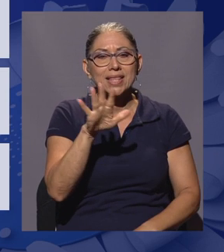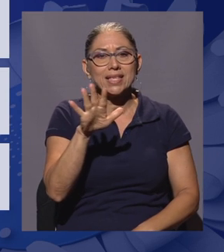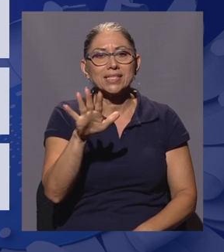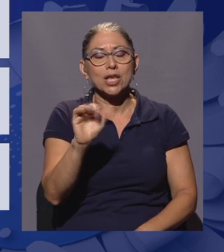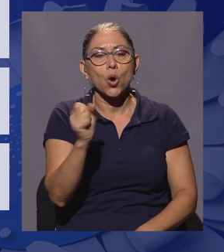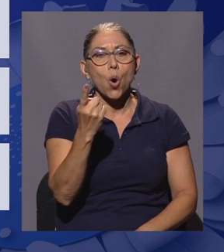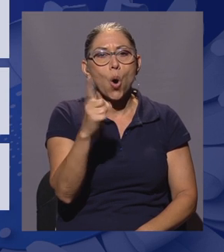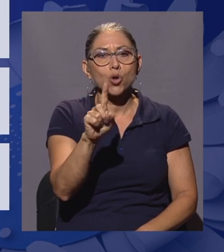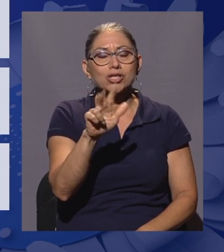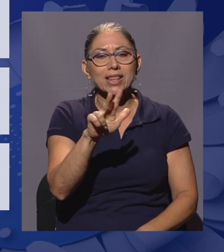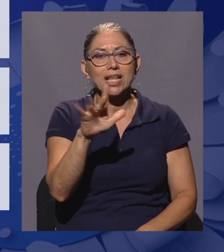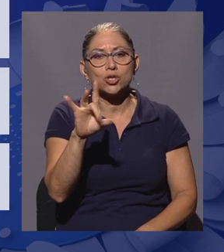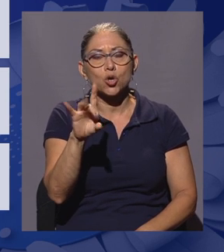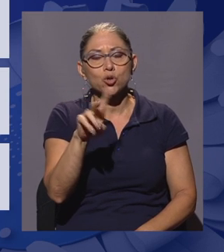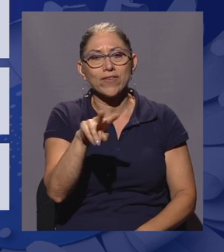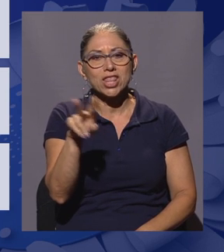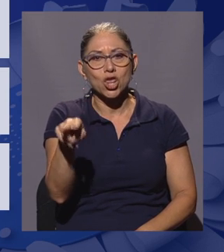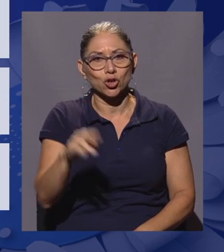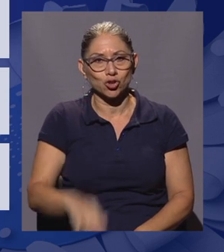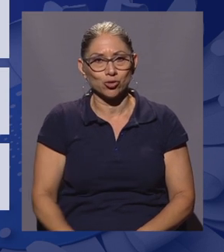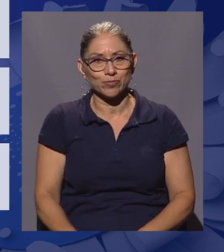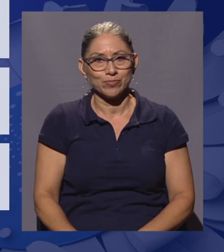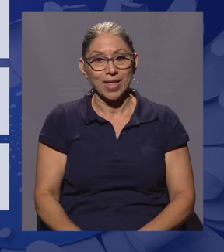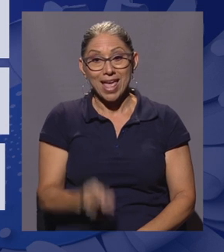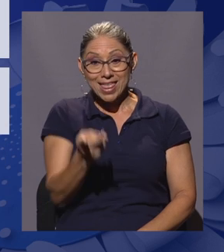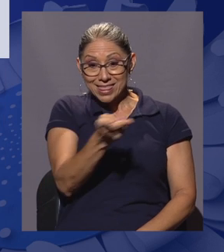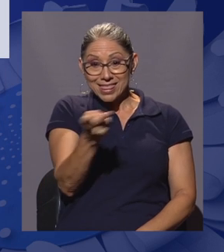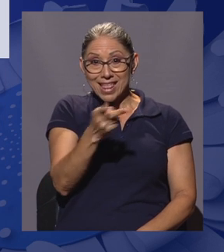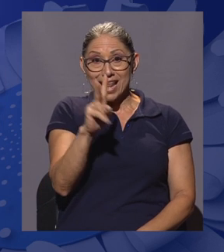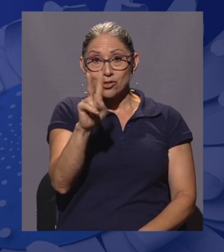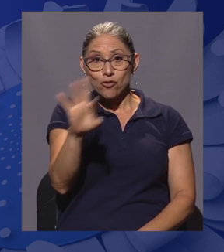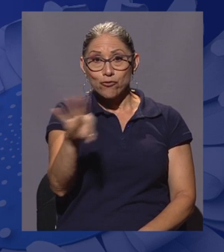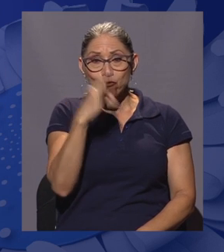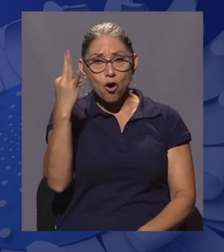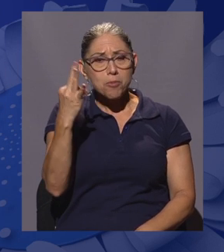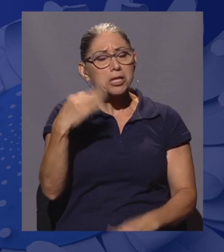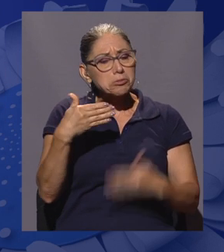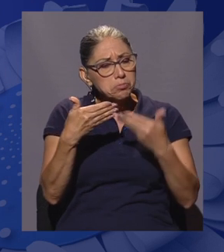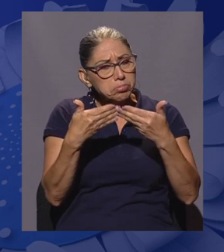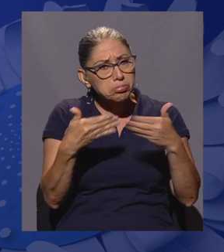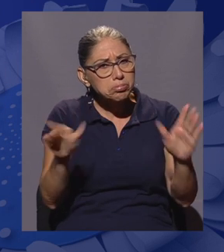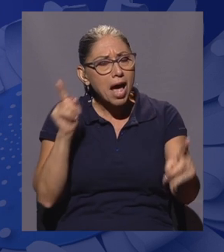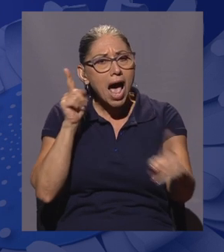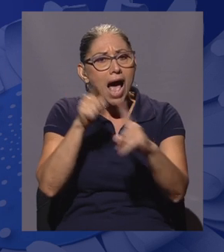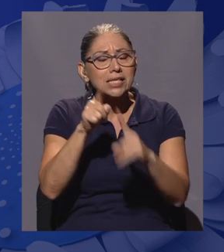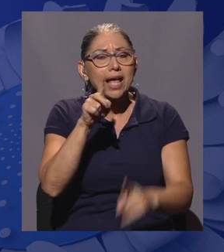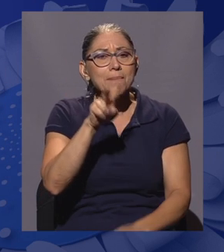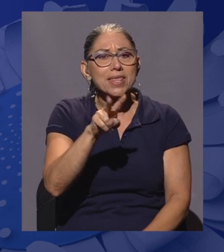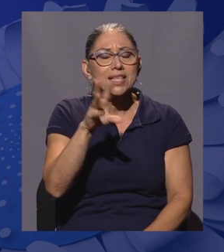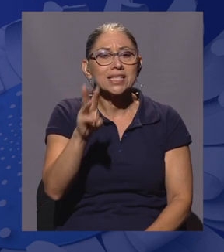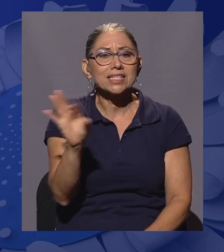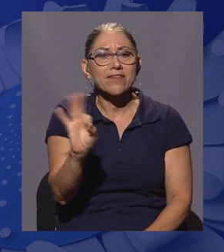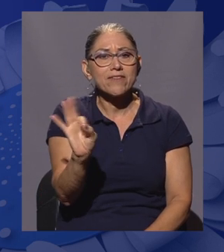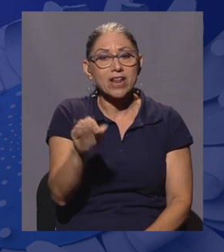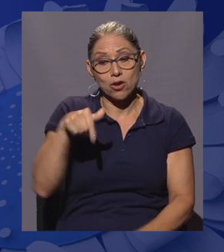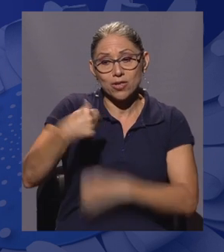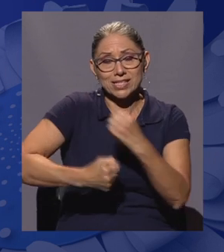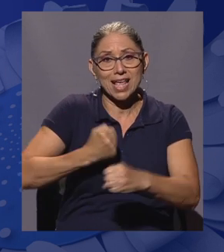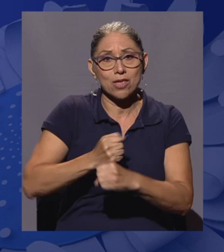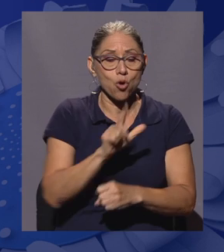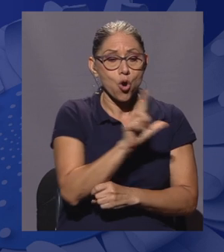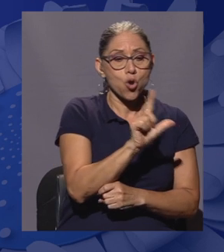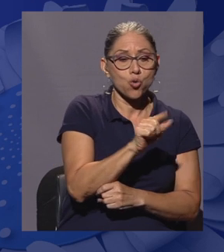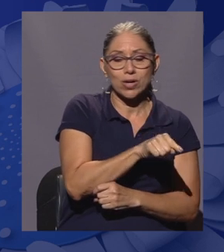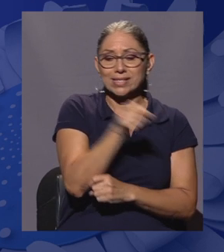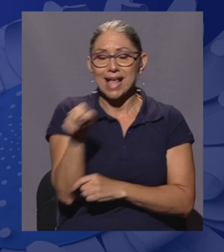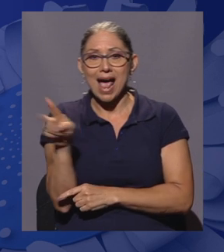-3822. Ambos canales estarán disponibles hasta el 26 de febrero del 2021 en un horario de lunes